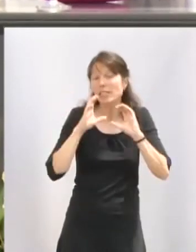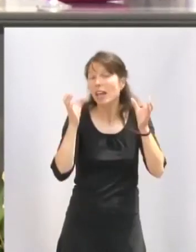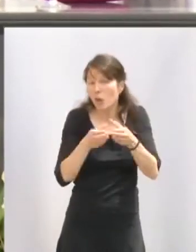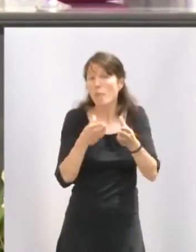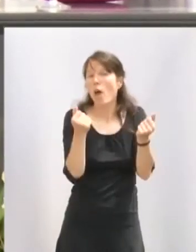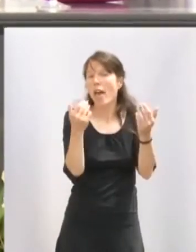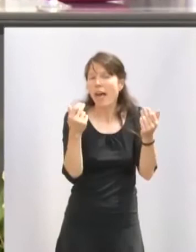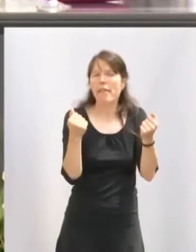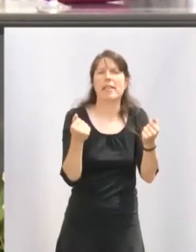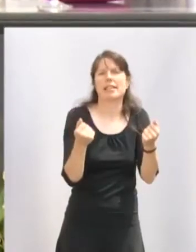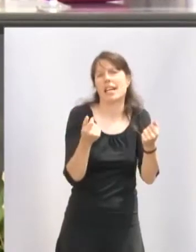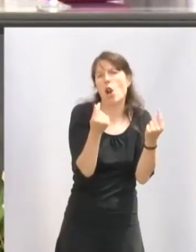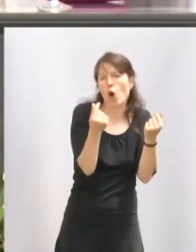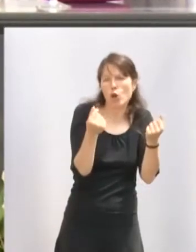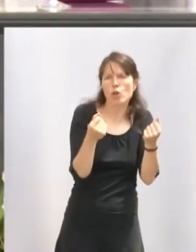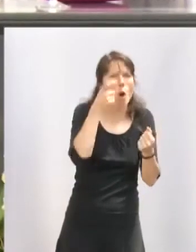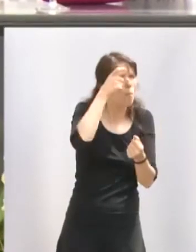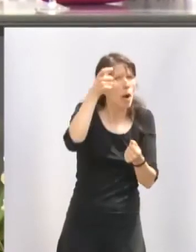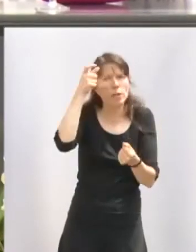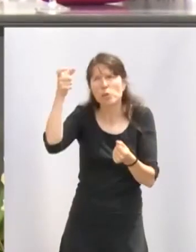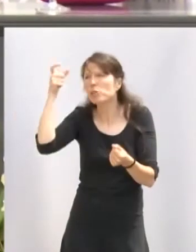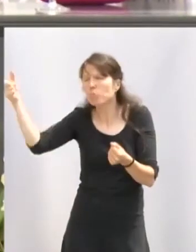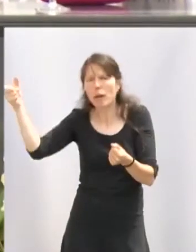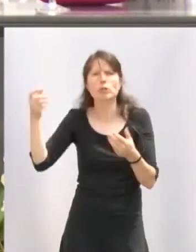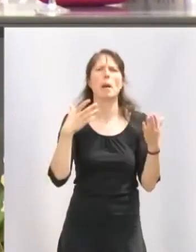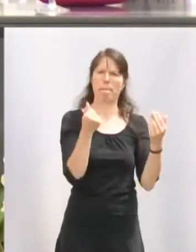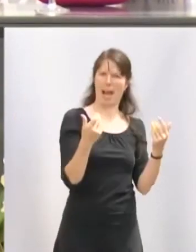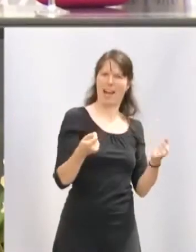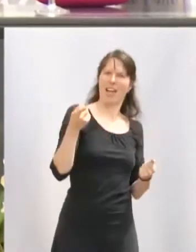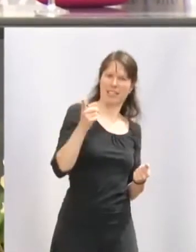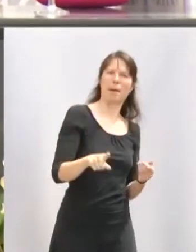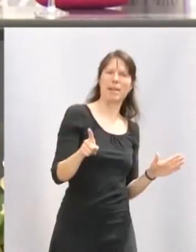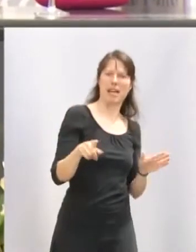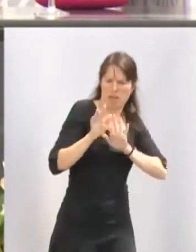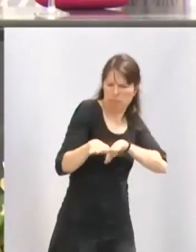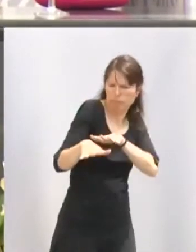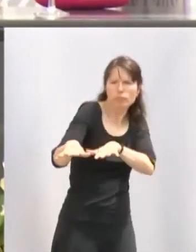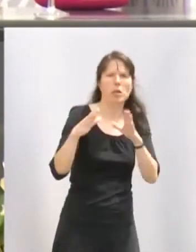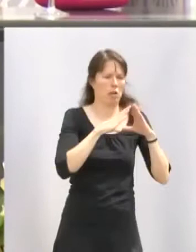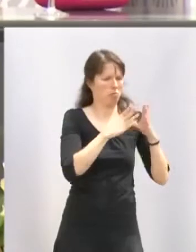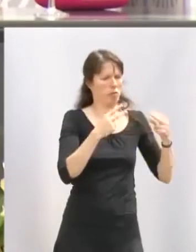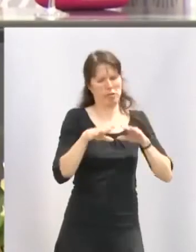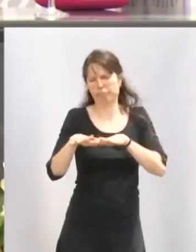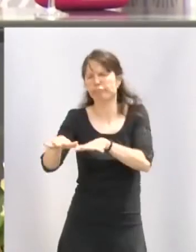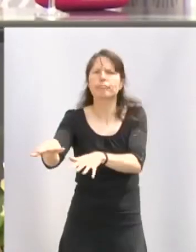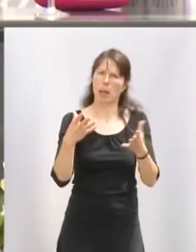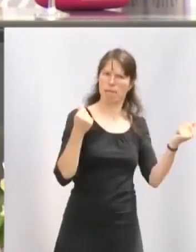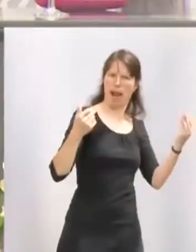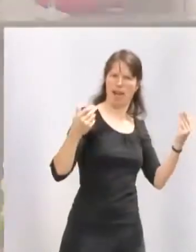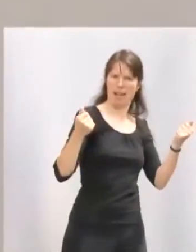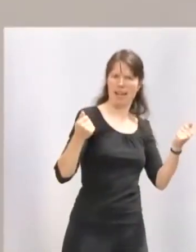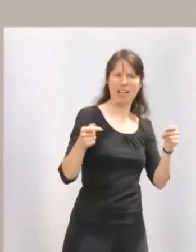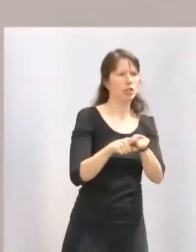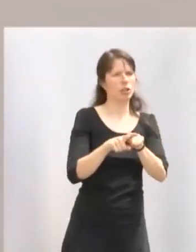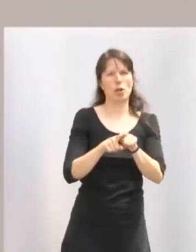Logroño, hoy se ha vuelto a bailar en las fiestas de cada pueblo al patrón, en la procesión o en la romería, quedando definitivamente recuperada